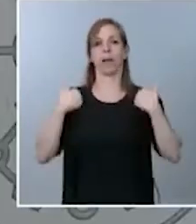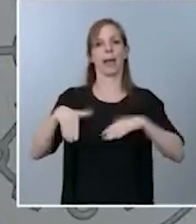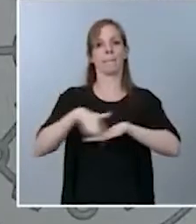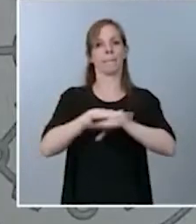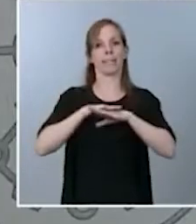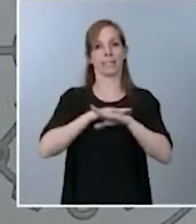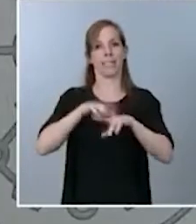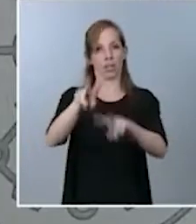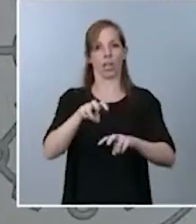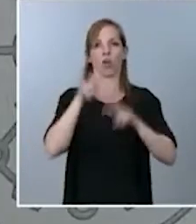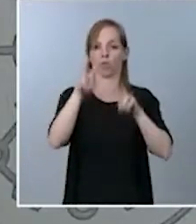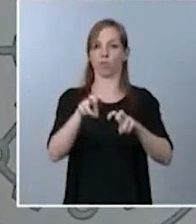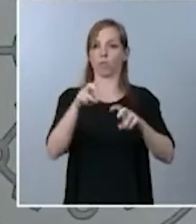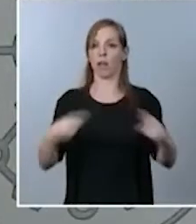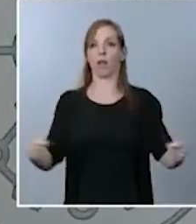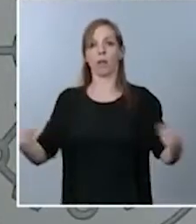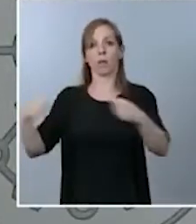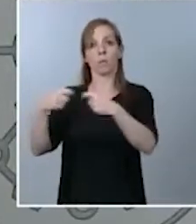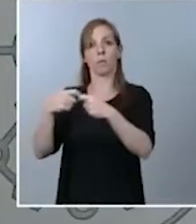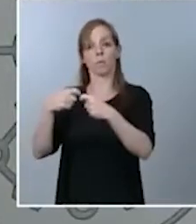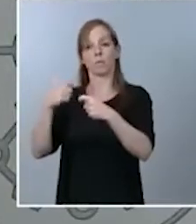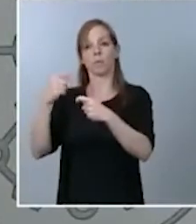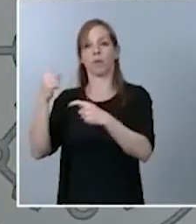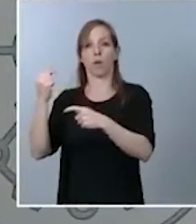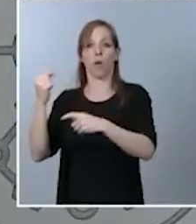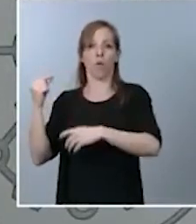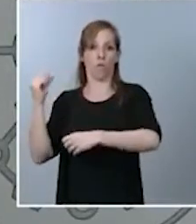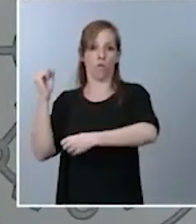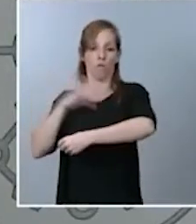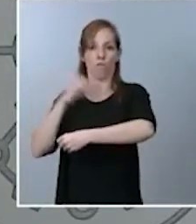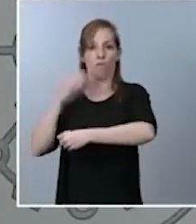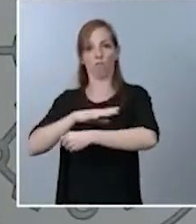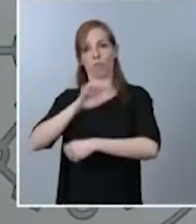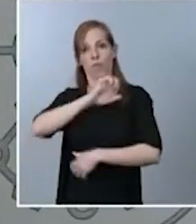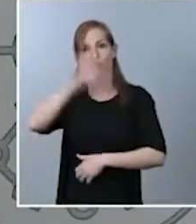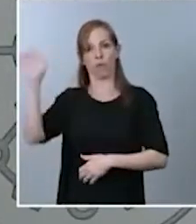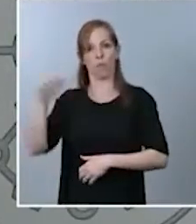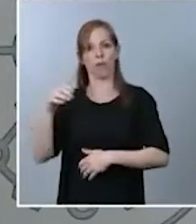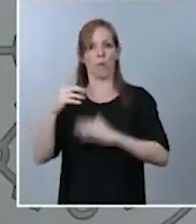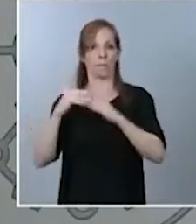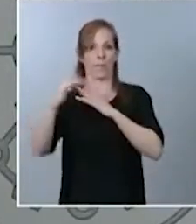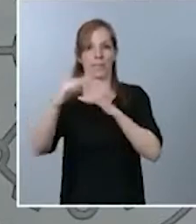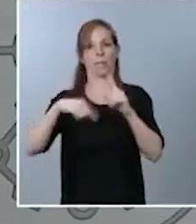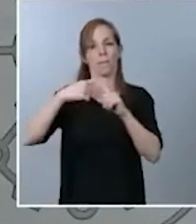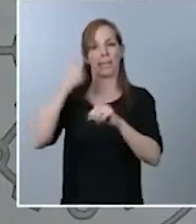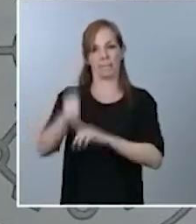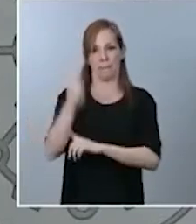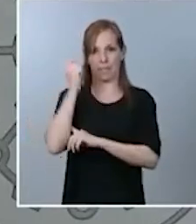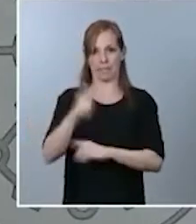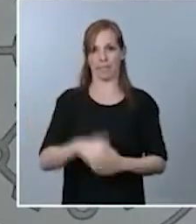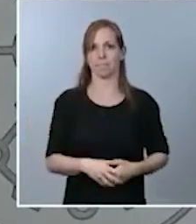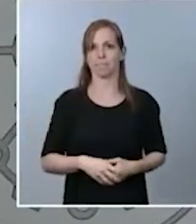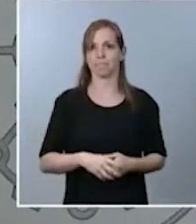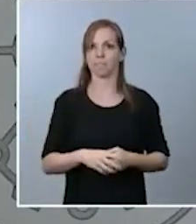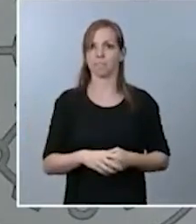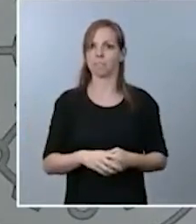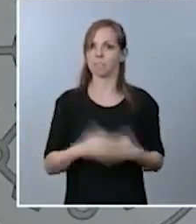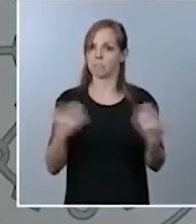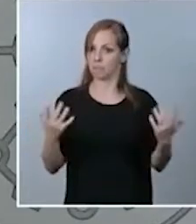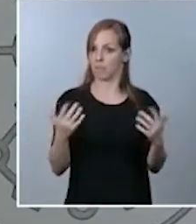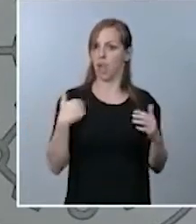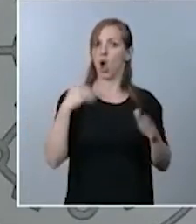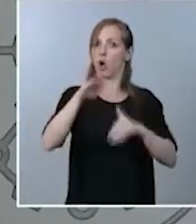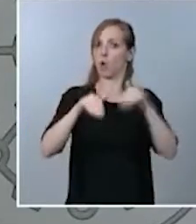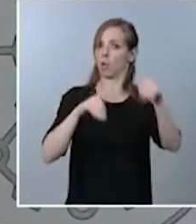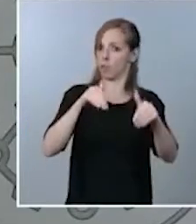cofinanciada por el Fondo Europeo Marítimo y de la Pesca. Una convocatoria que complementa las ayudas que ya se establecieron